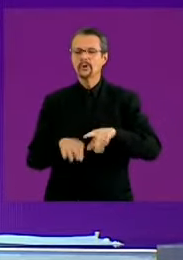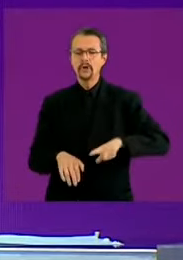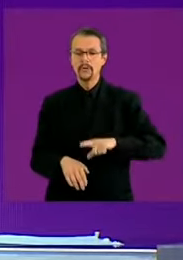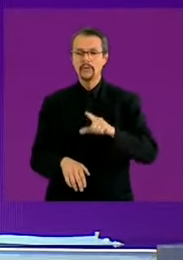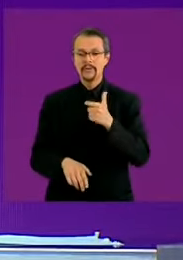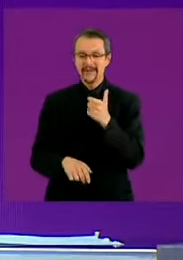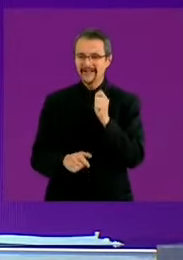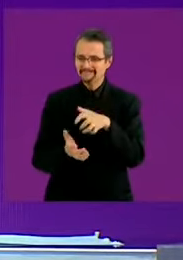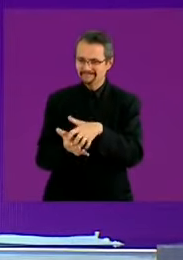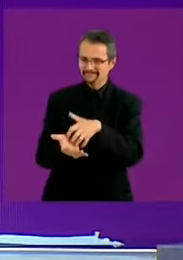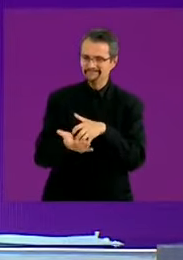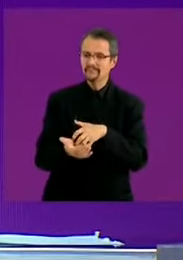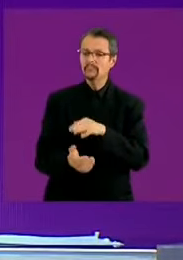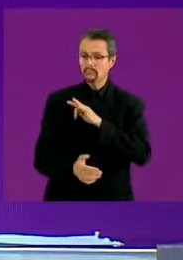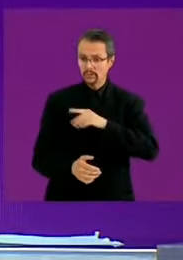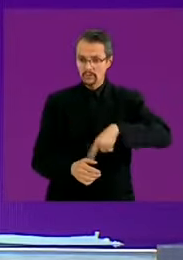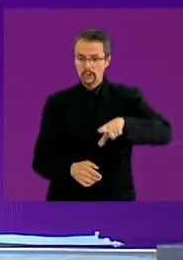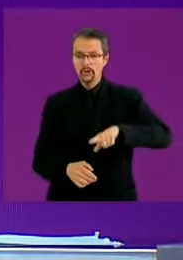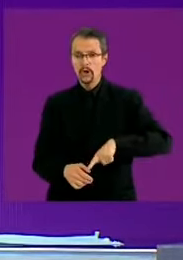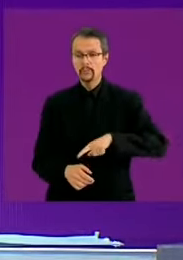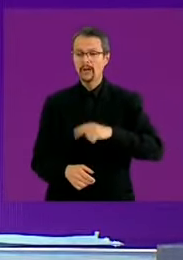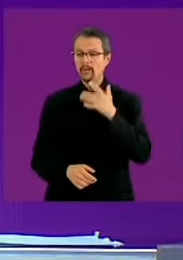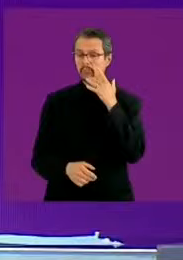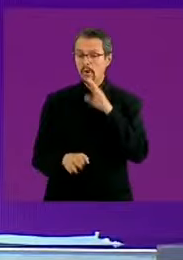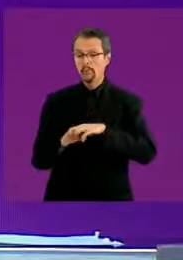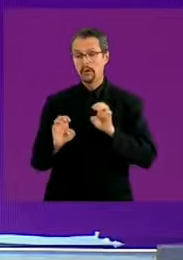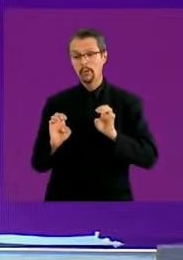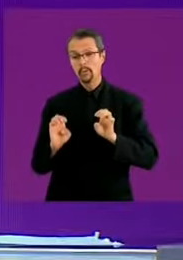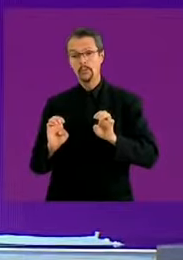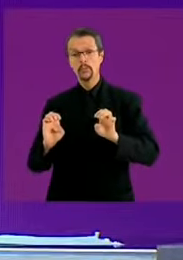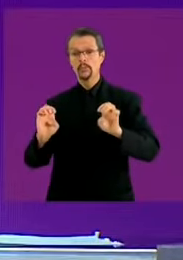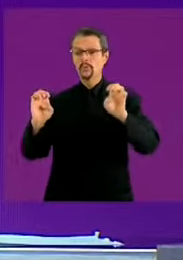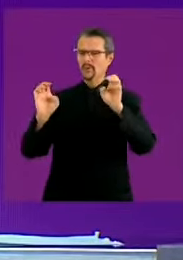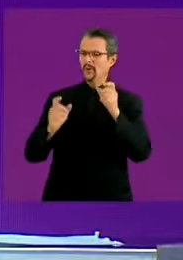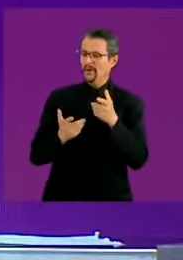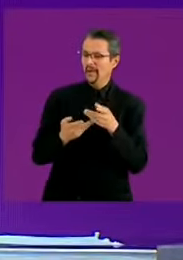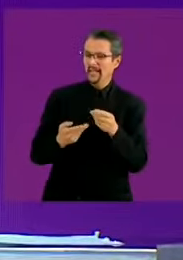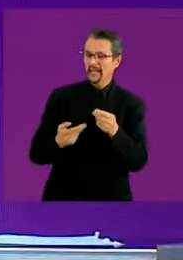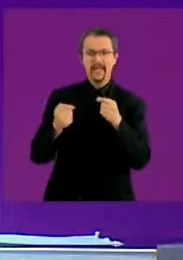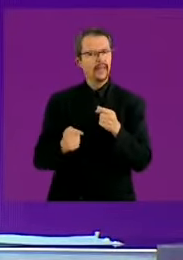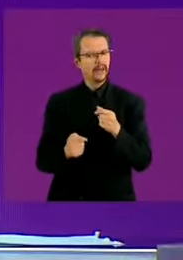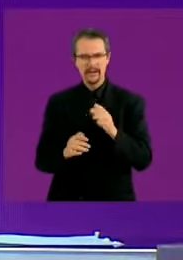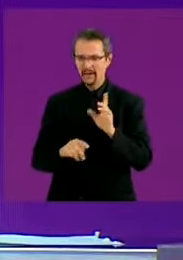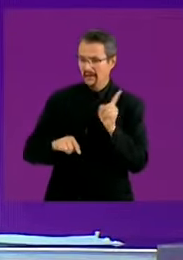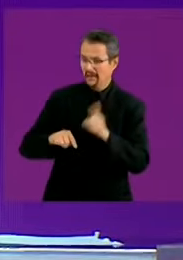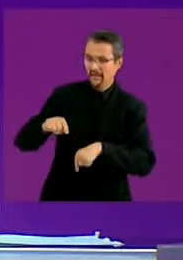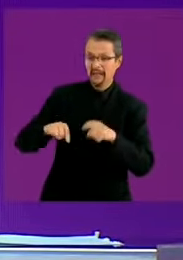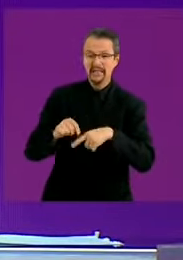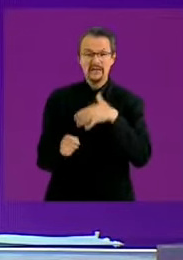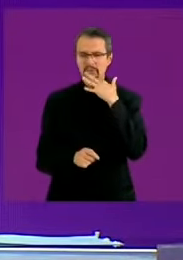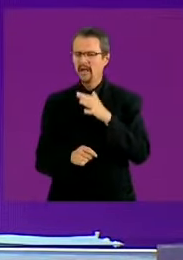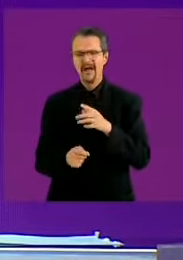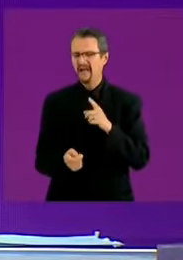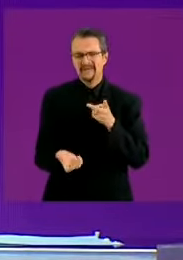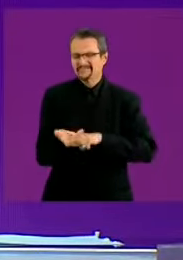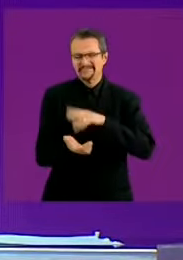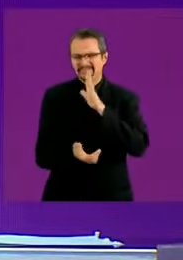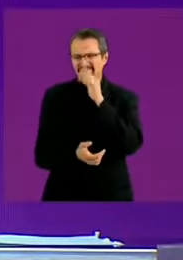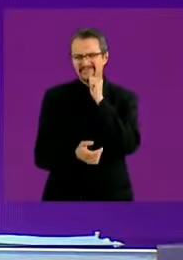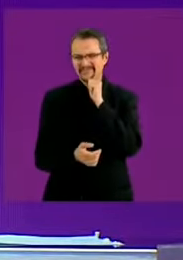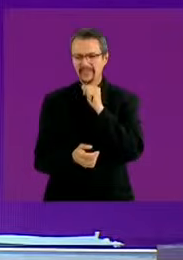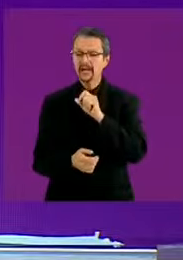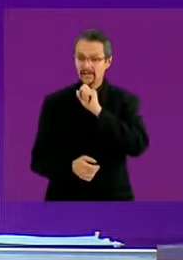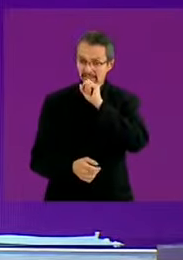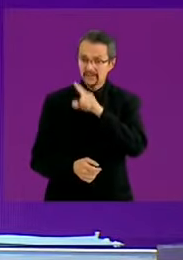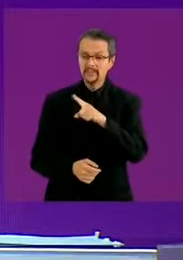en los gobiernos ni tampoco tirar el combate a la corrupción. Y lo segundo son distintas instituciones que hemos